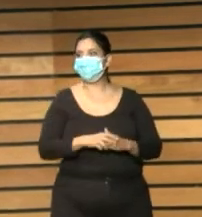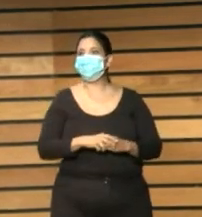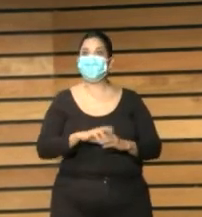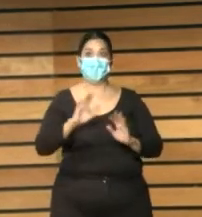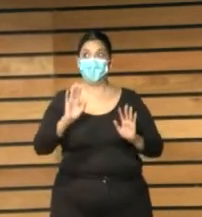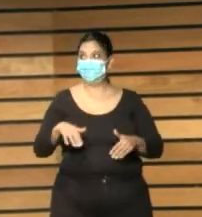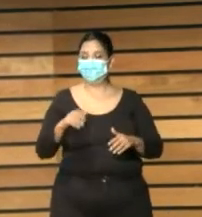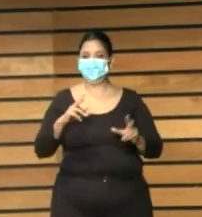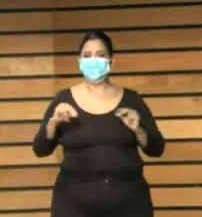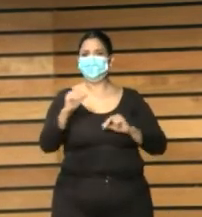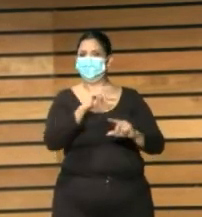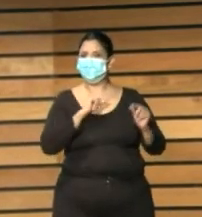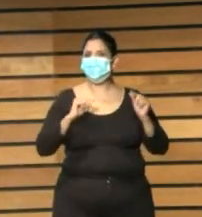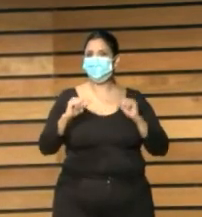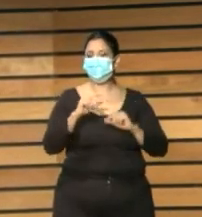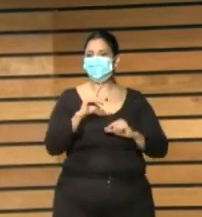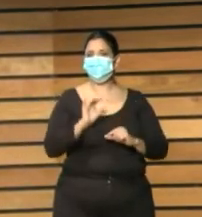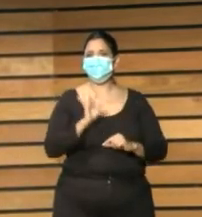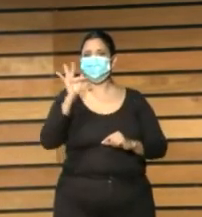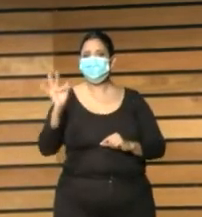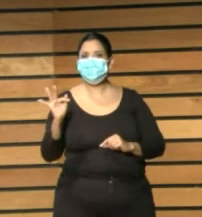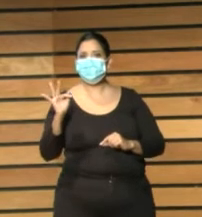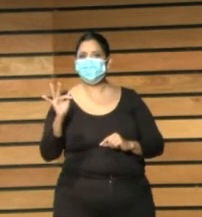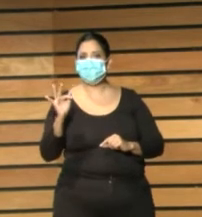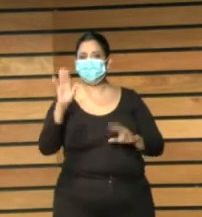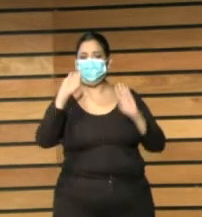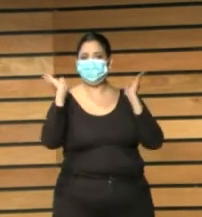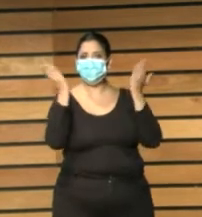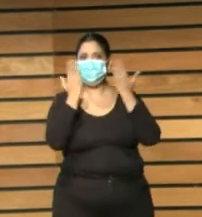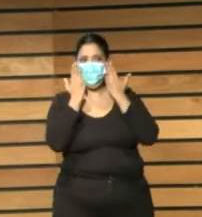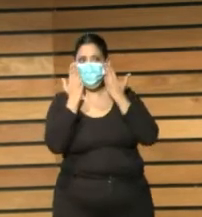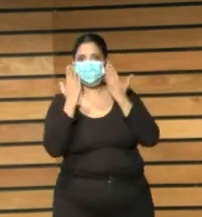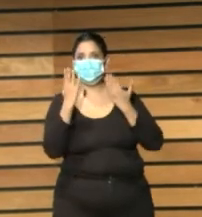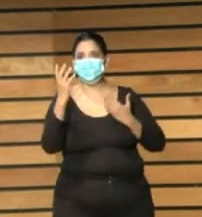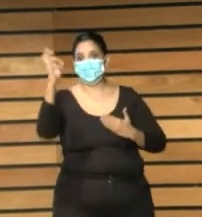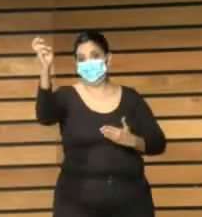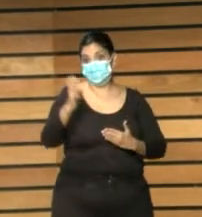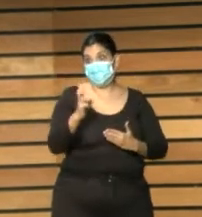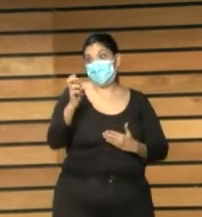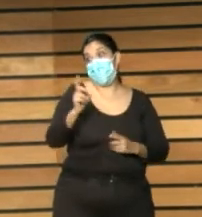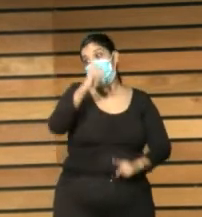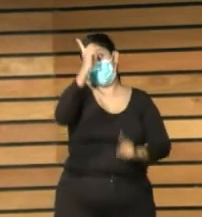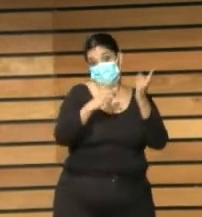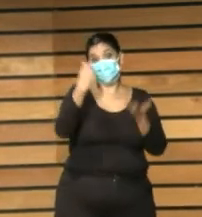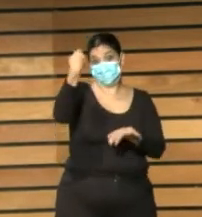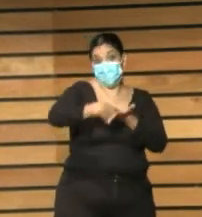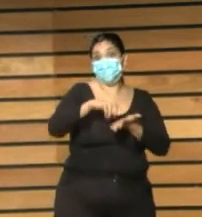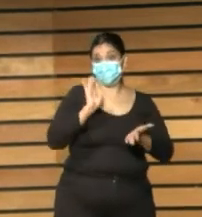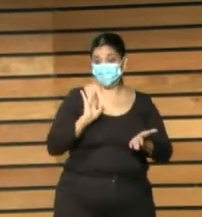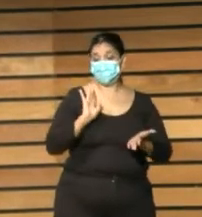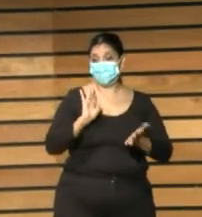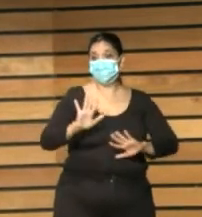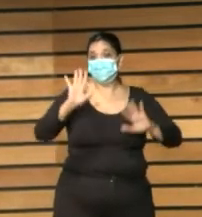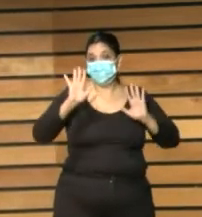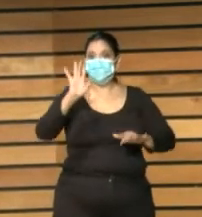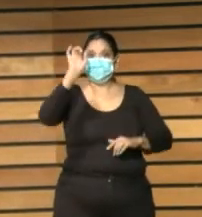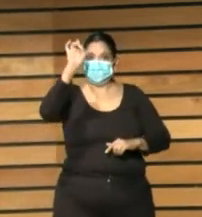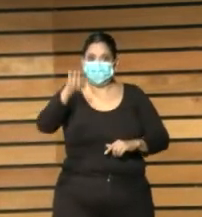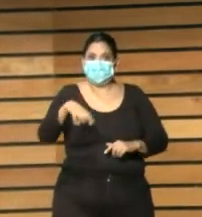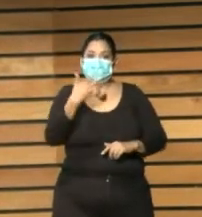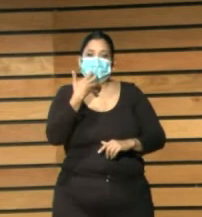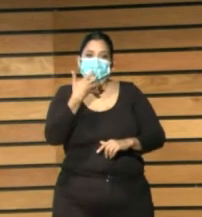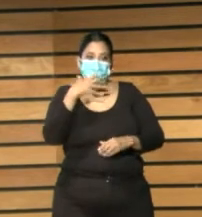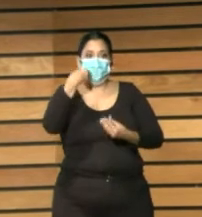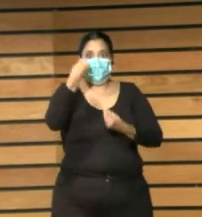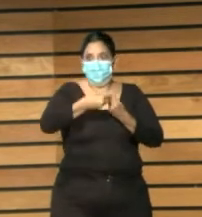aquí a los congresos o los que tienen posibles o a los que se los pagan pero también hay otra gente como se ha dado